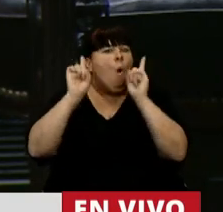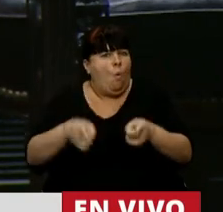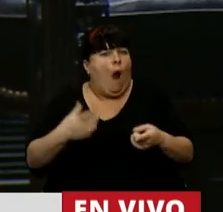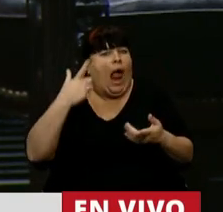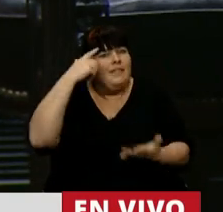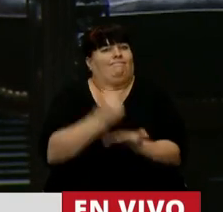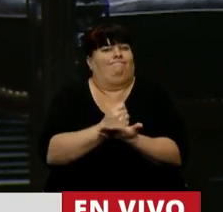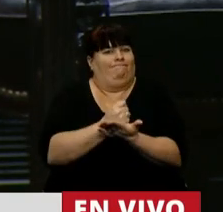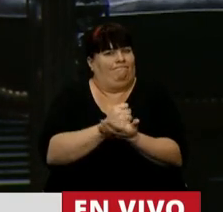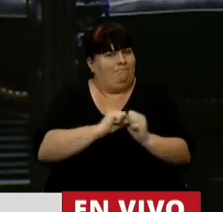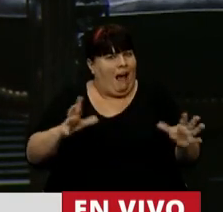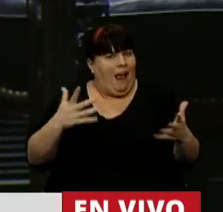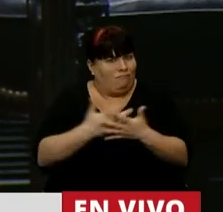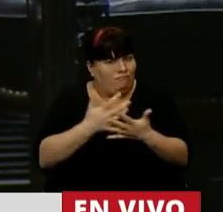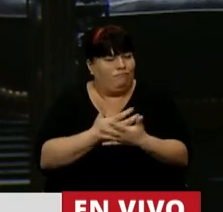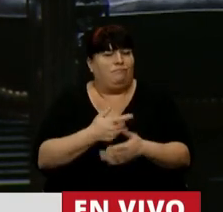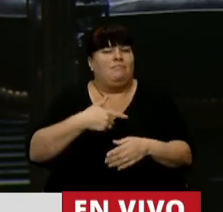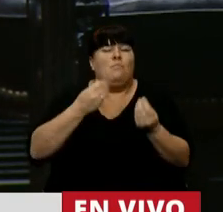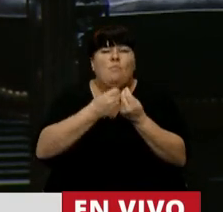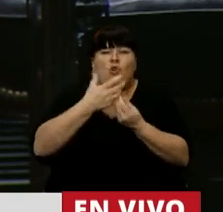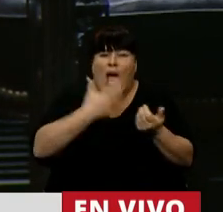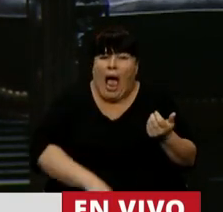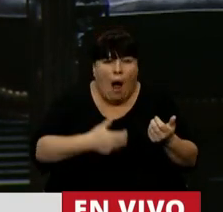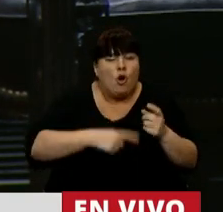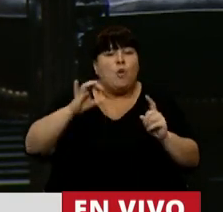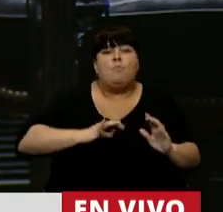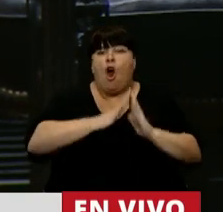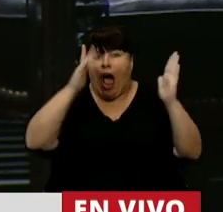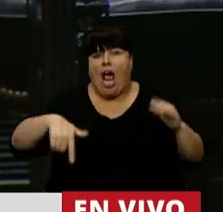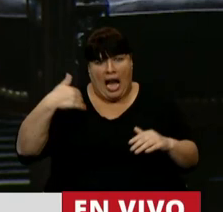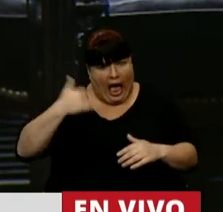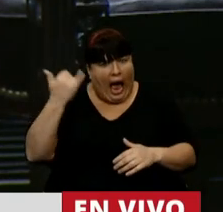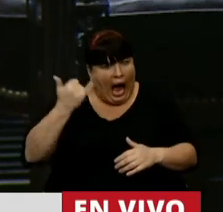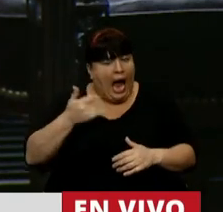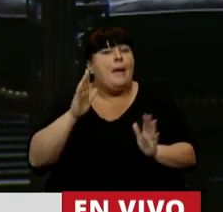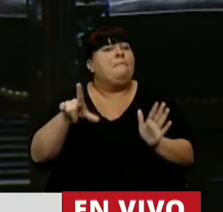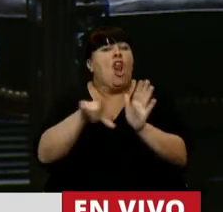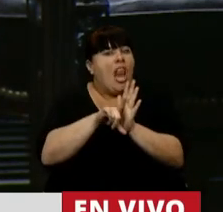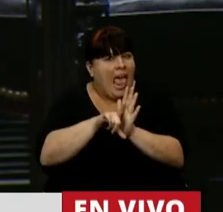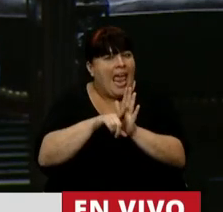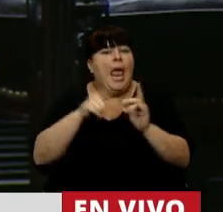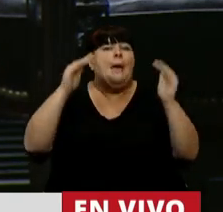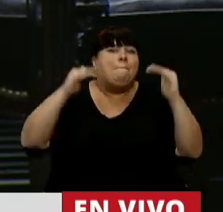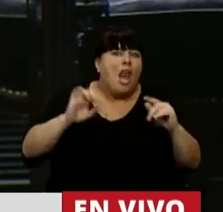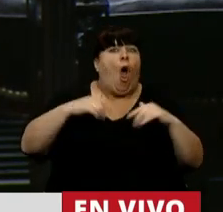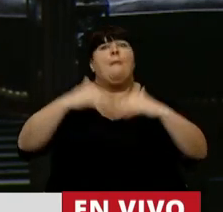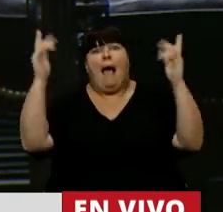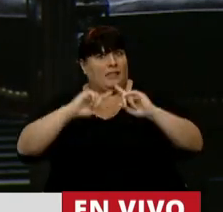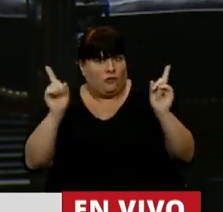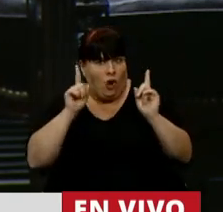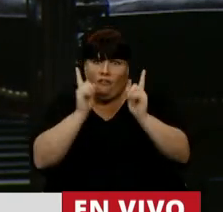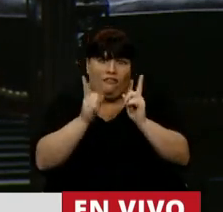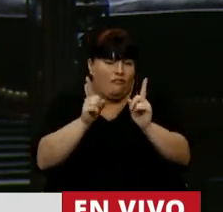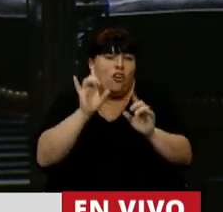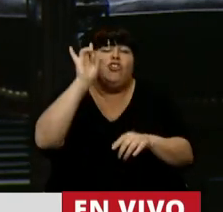La realidad es que centenas de miles de abortos se dan anualmente en nuestro país y esta ley no disminuirá ni aumentará ese